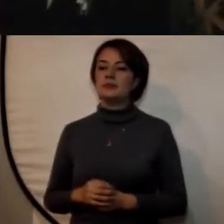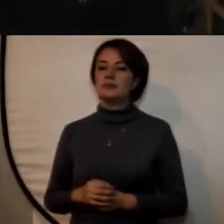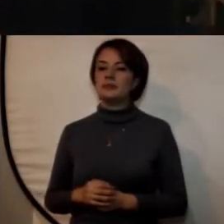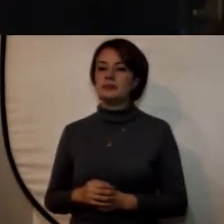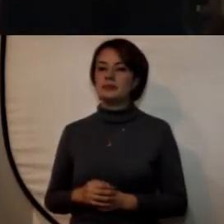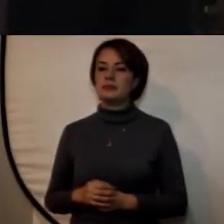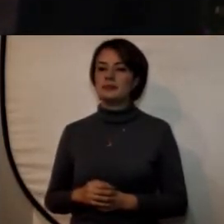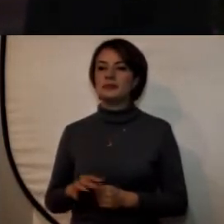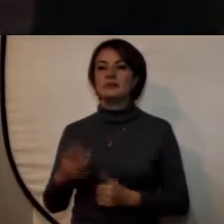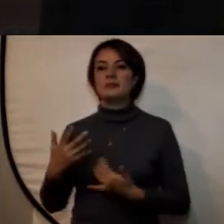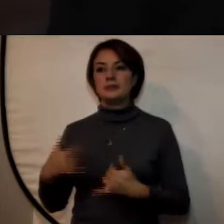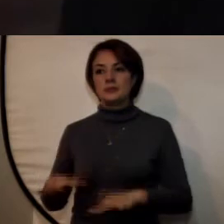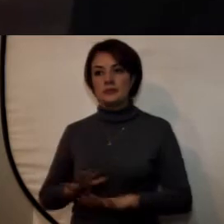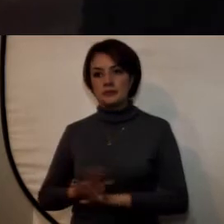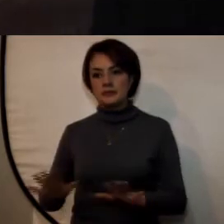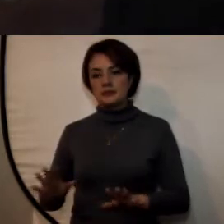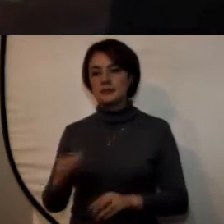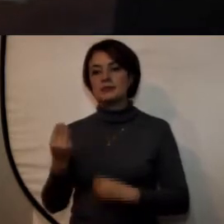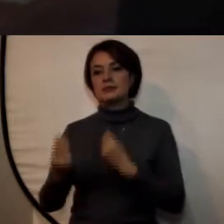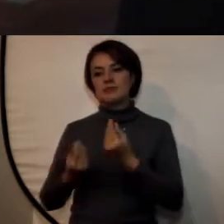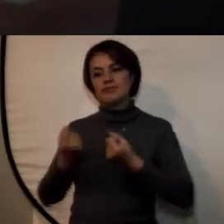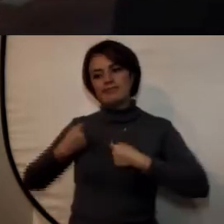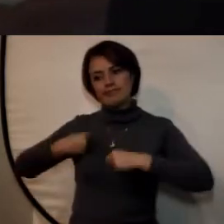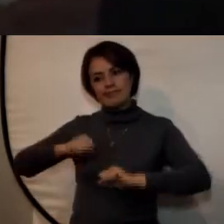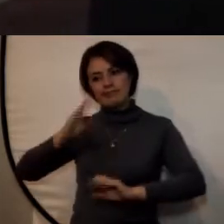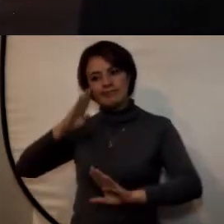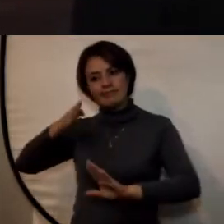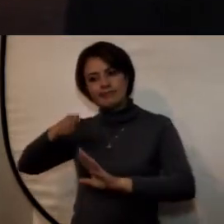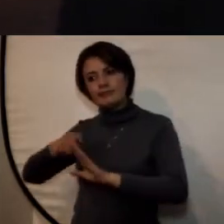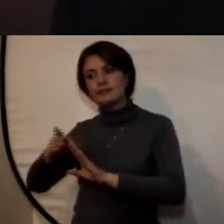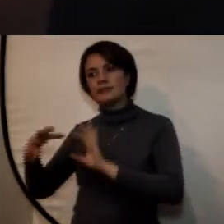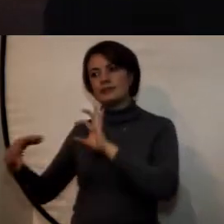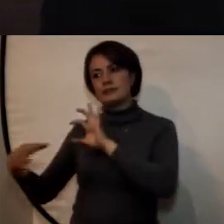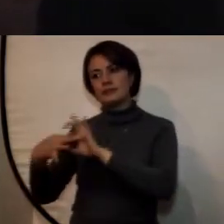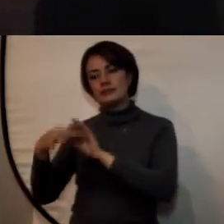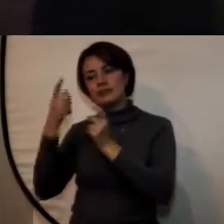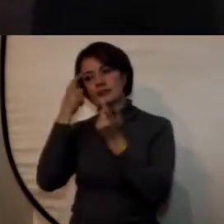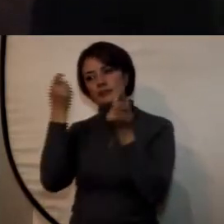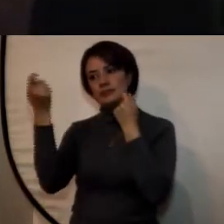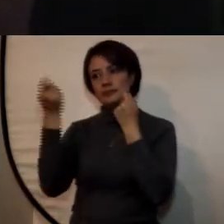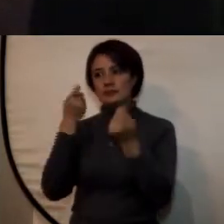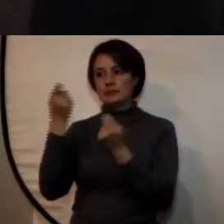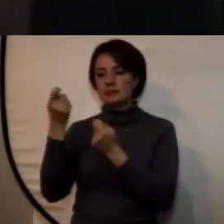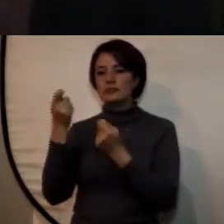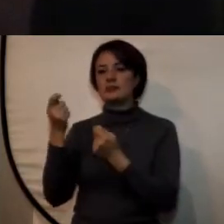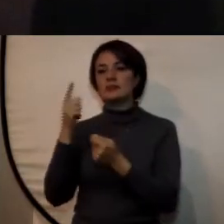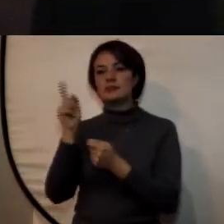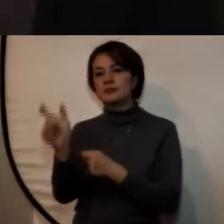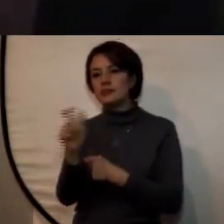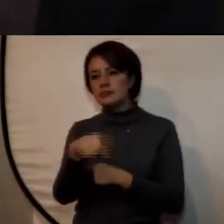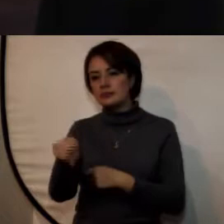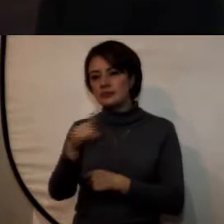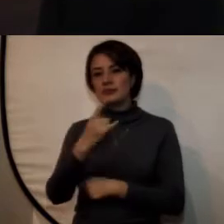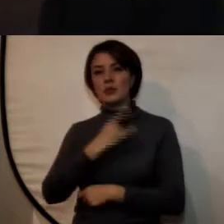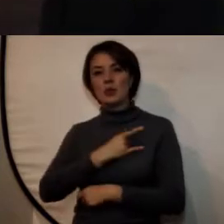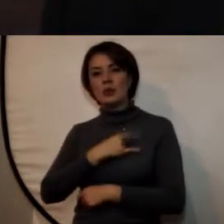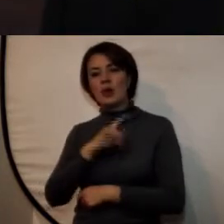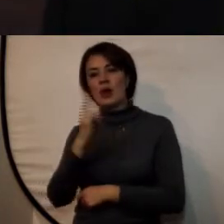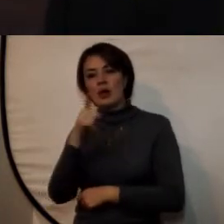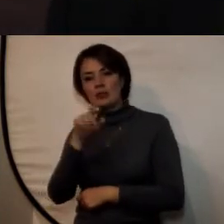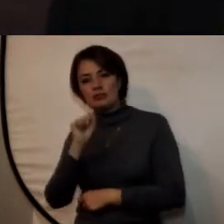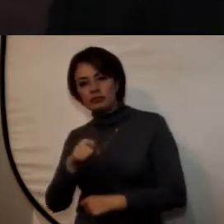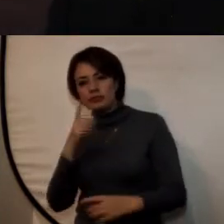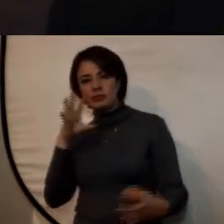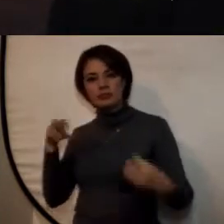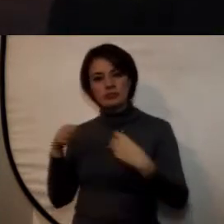y finalmente se han hecho unos esfuerzos muy grandes por hacer alianzas estratégicas con aquellas universidades que nos puedan permitir una